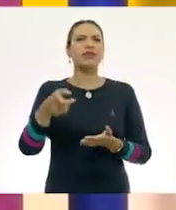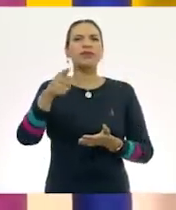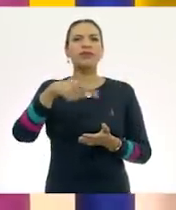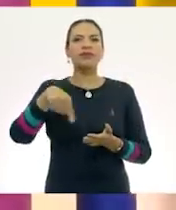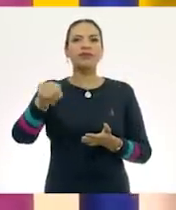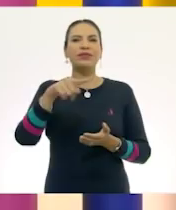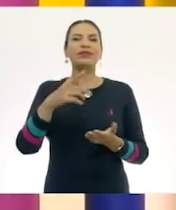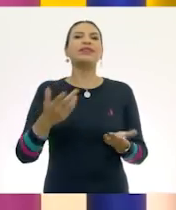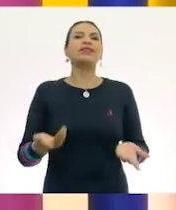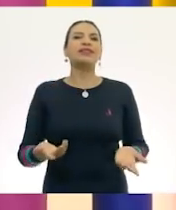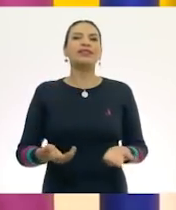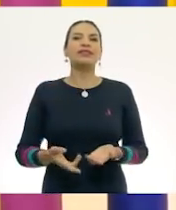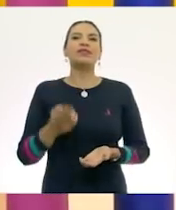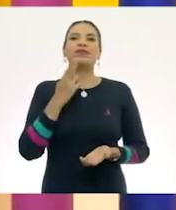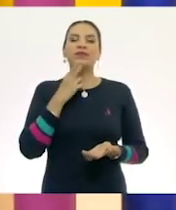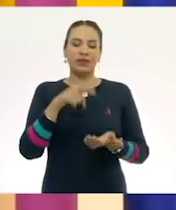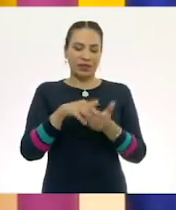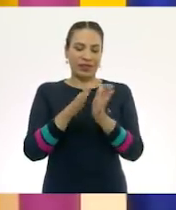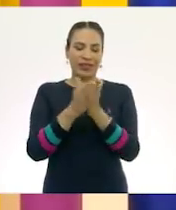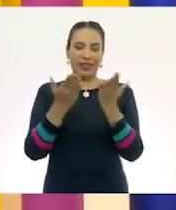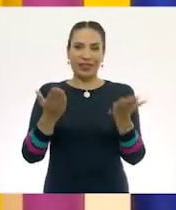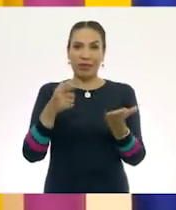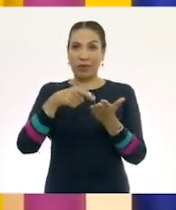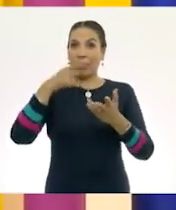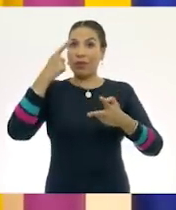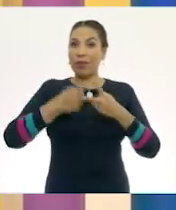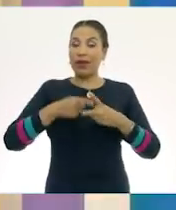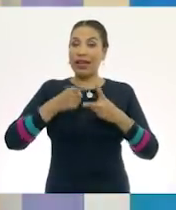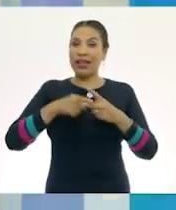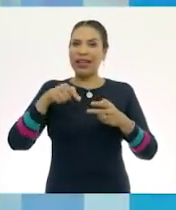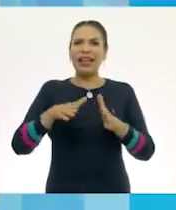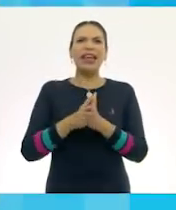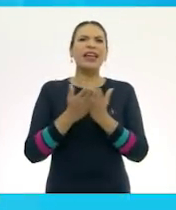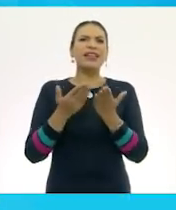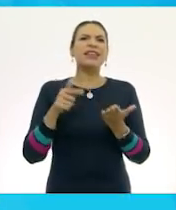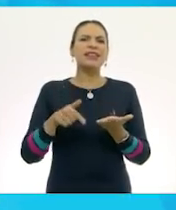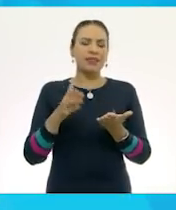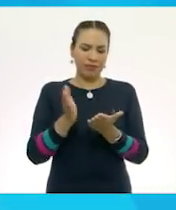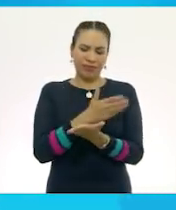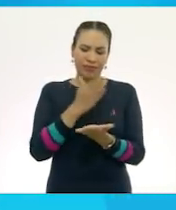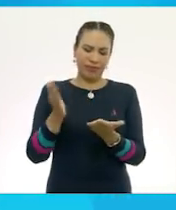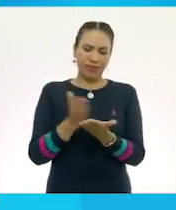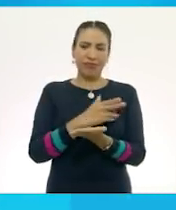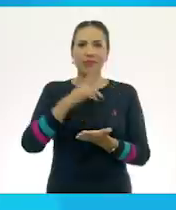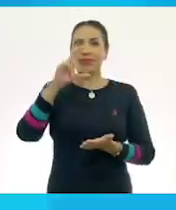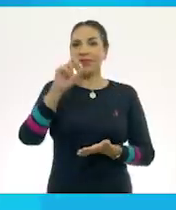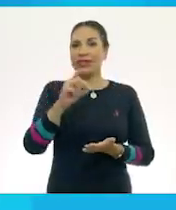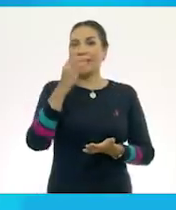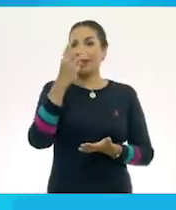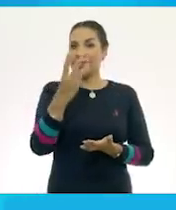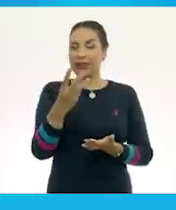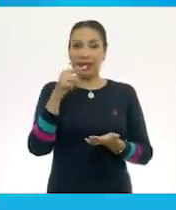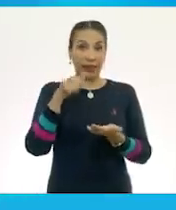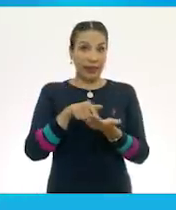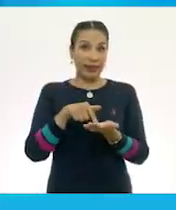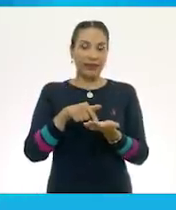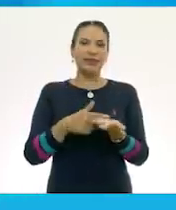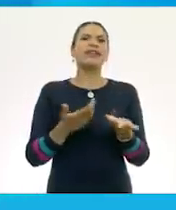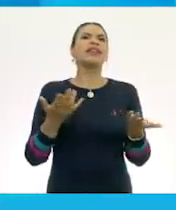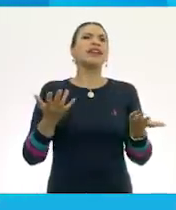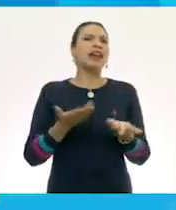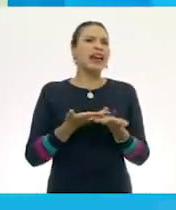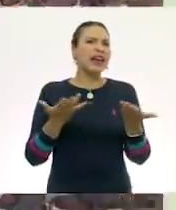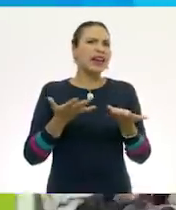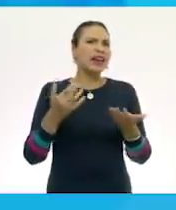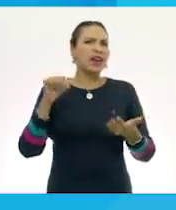que usen su libro de matemáticas. Su libro de matemáticas en la página 33, que es lo que vamos